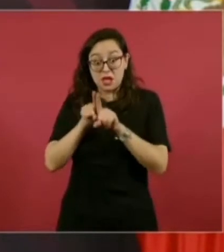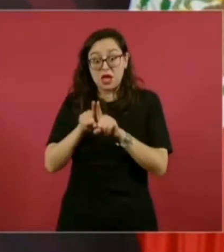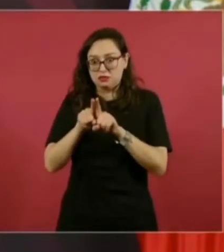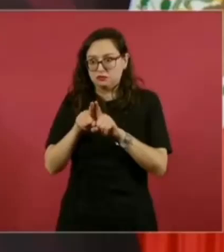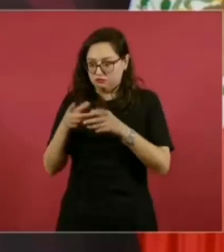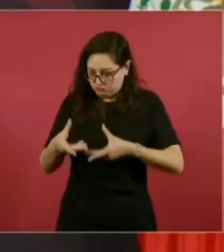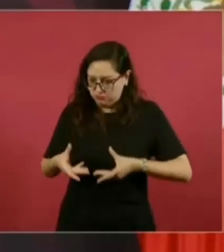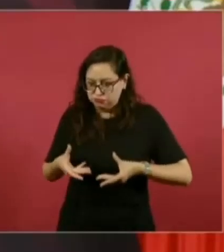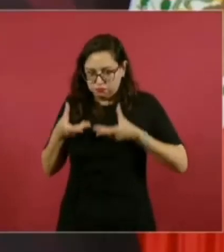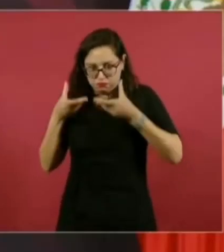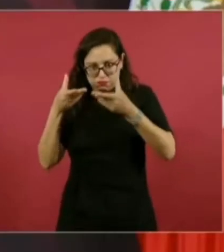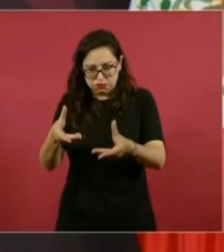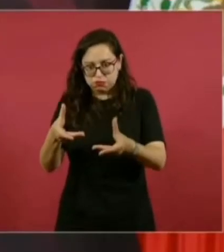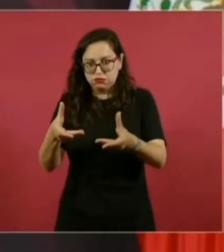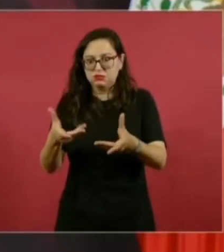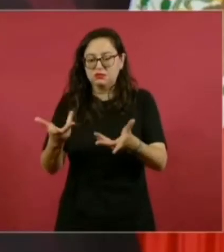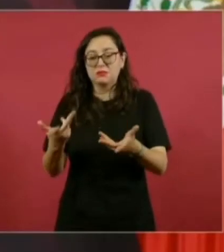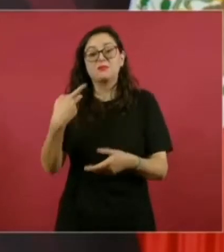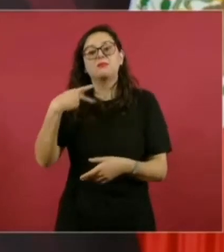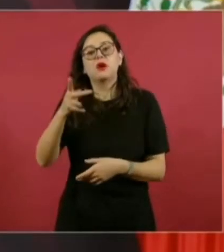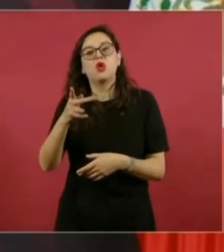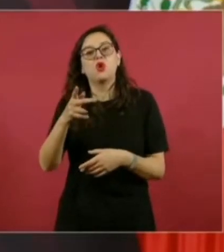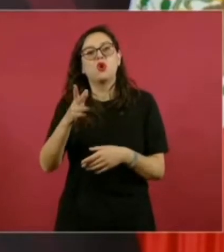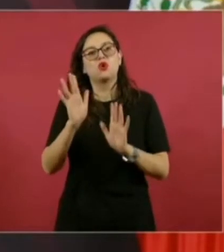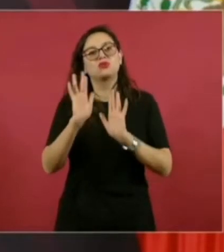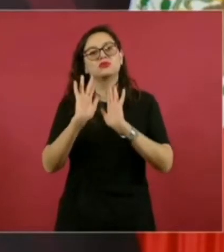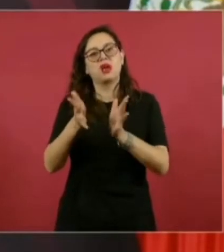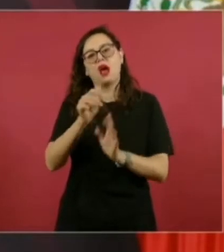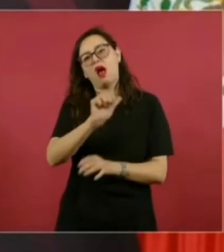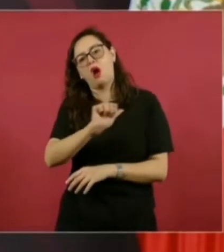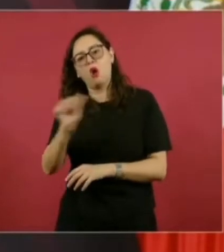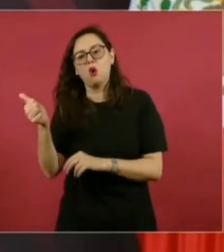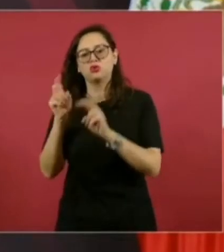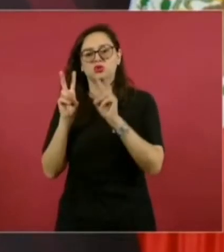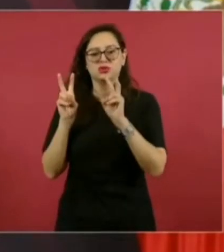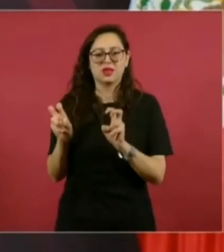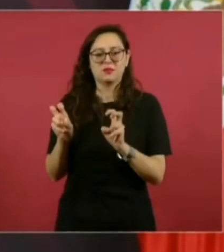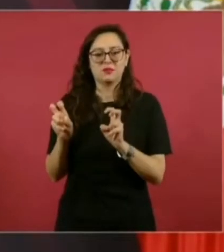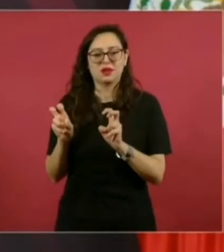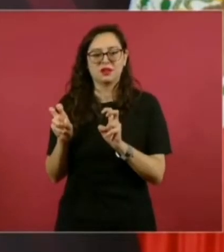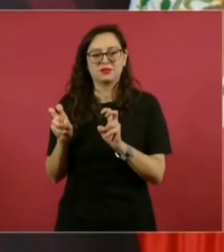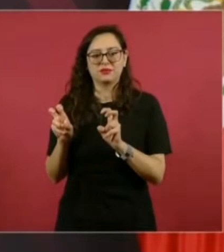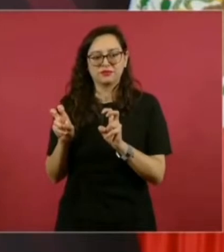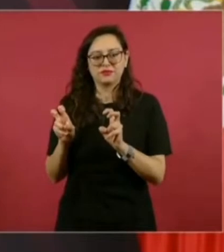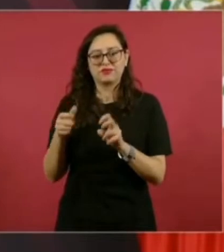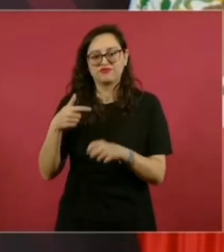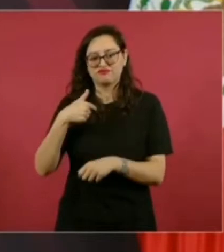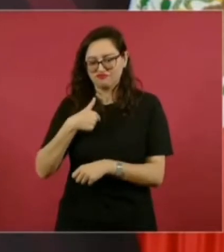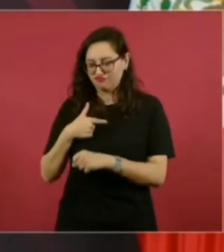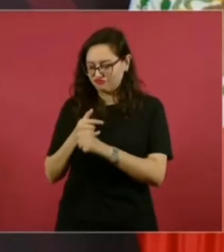porque quiero estudiar,